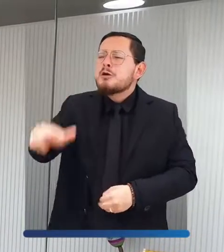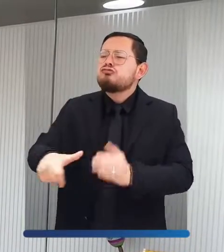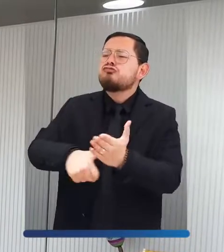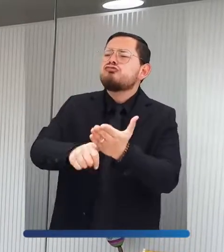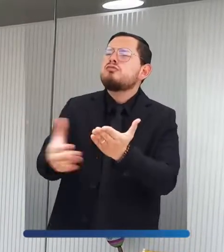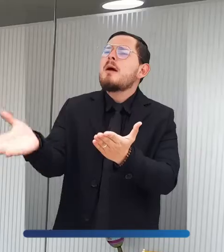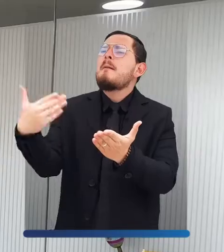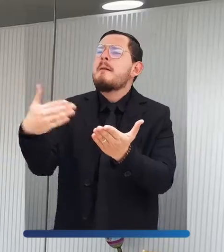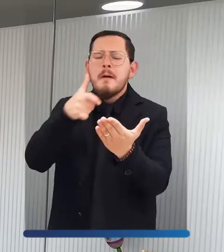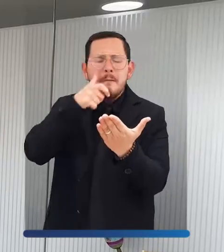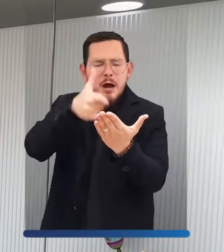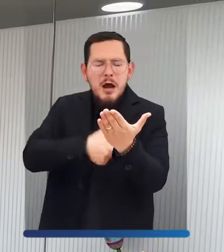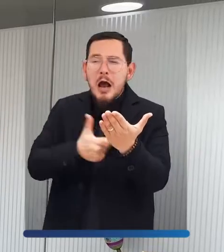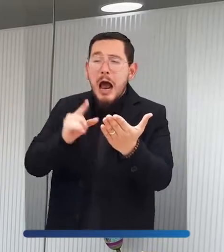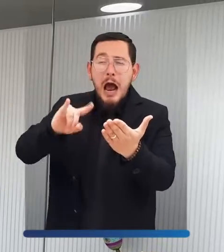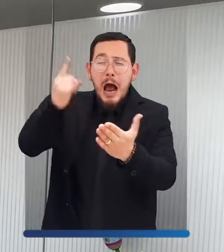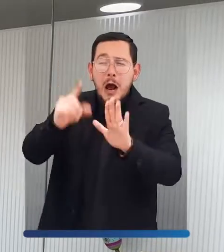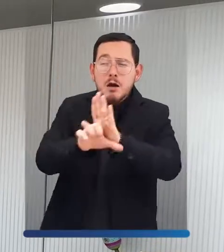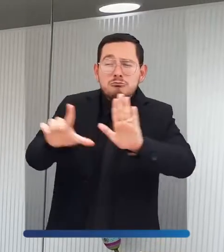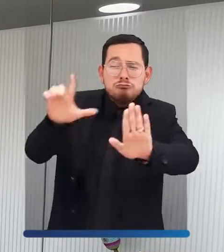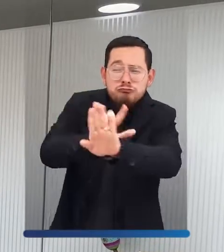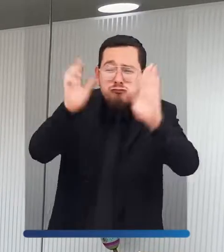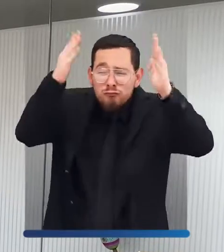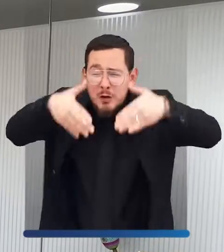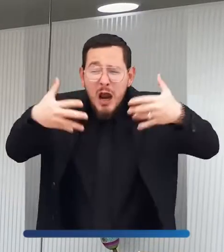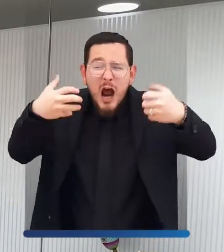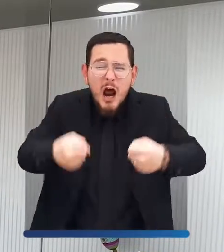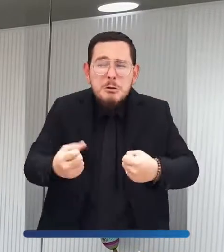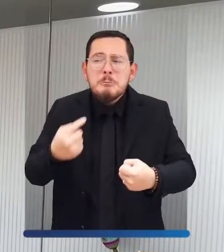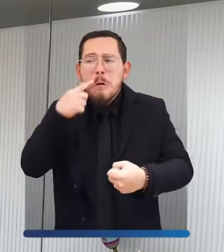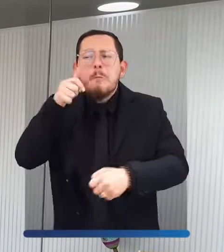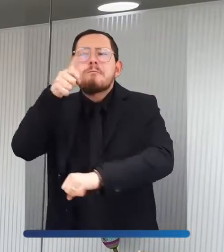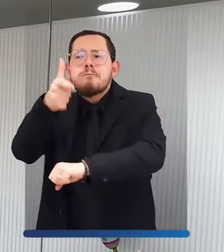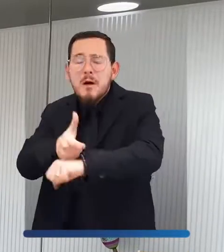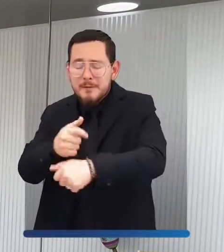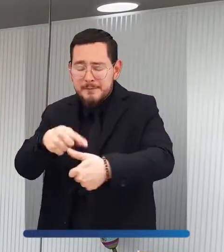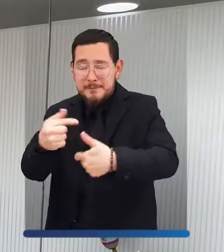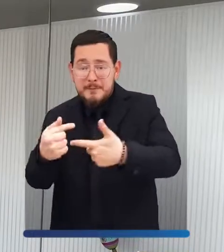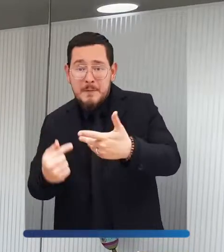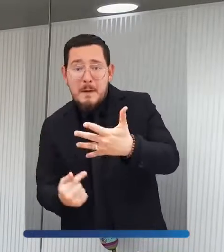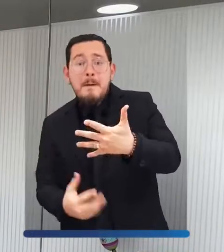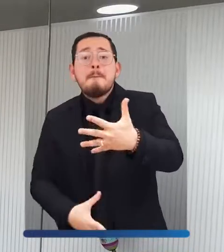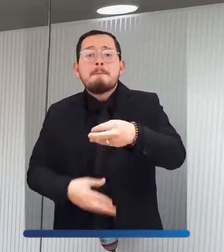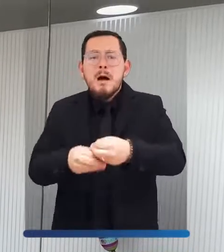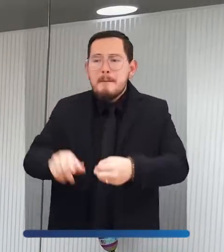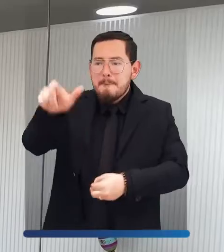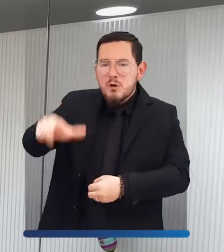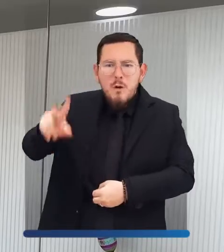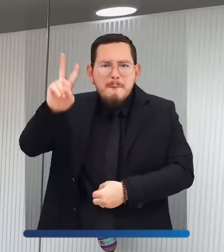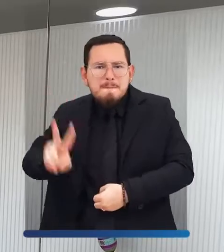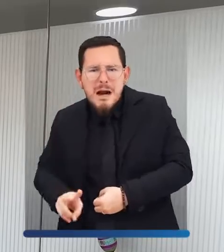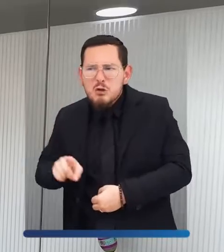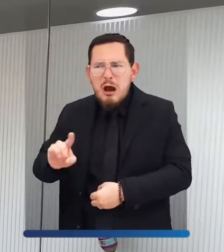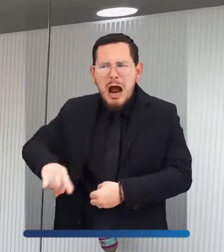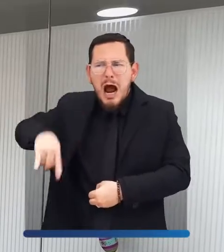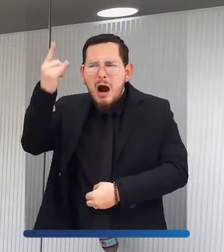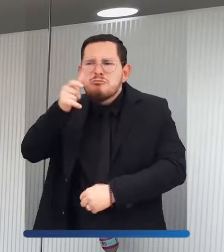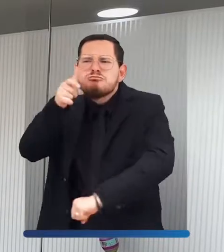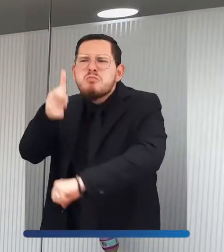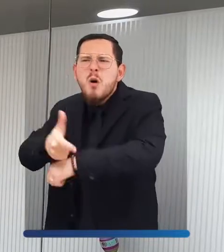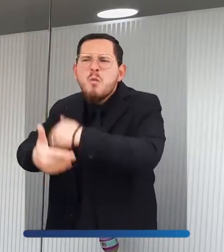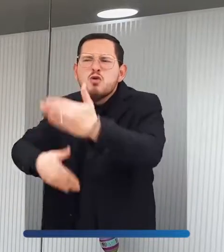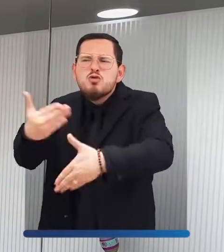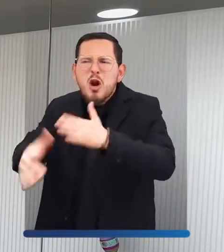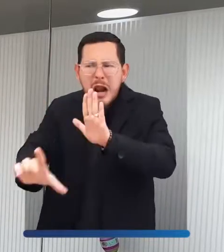de estatus migratorio de las personas que se encuentran laborando ahí que vienen de otros países. Igualmente, junto con Policía, con Fiscalía, se vienen